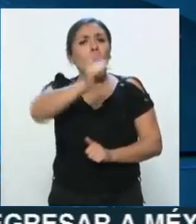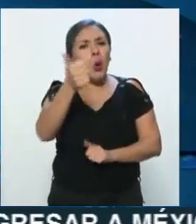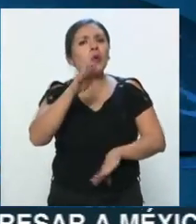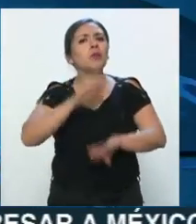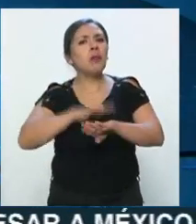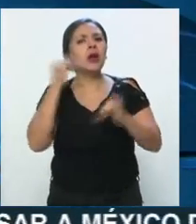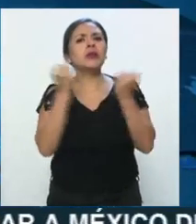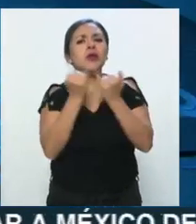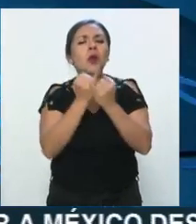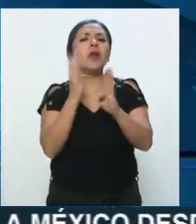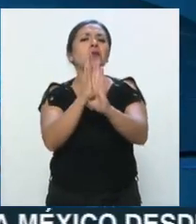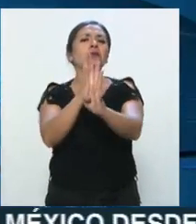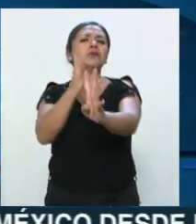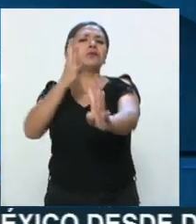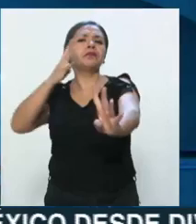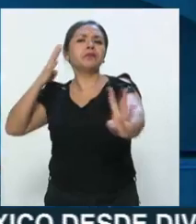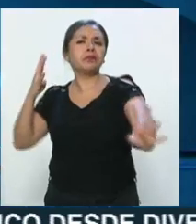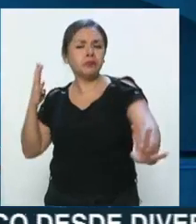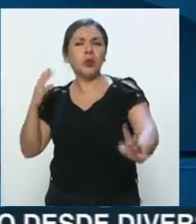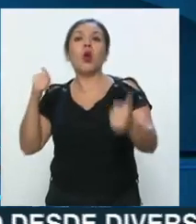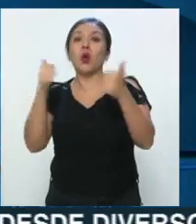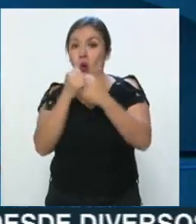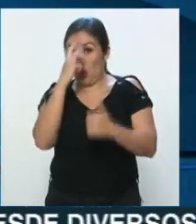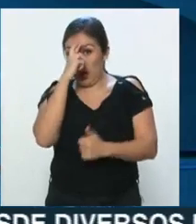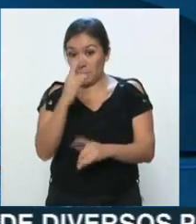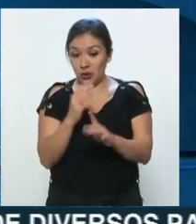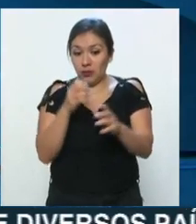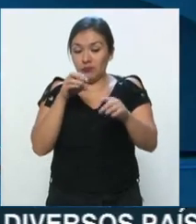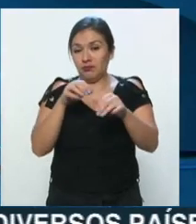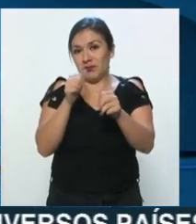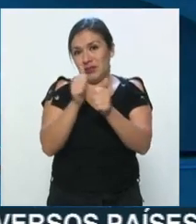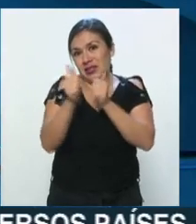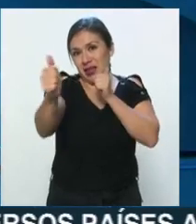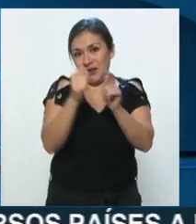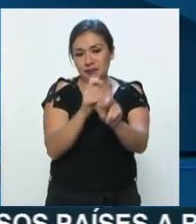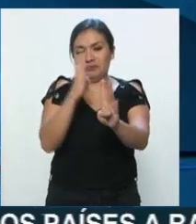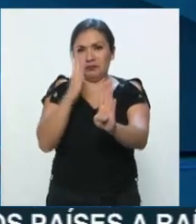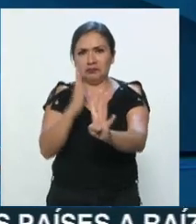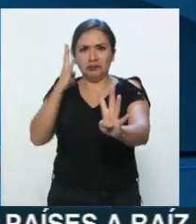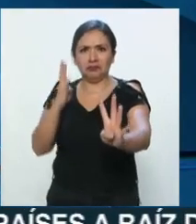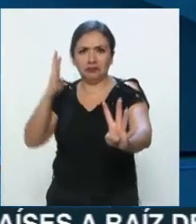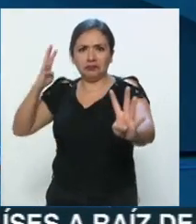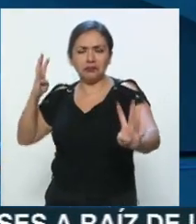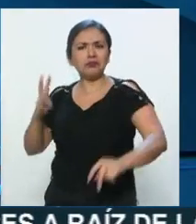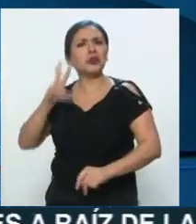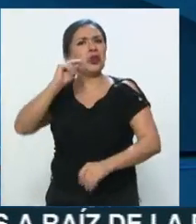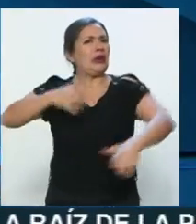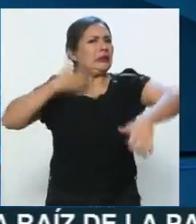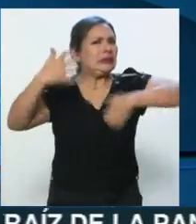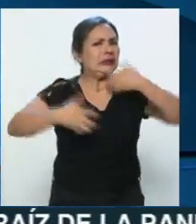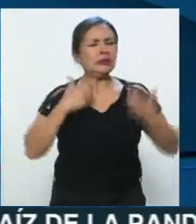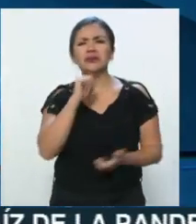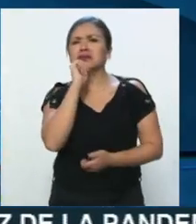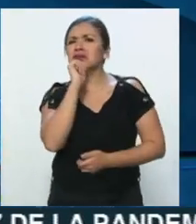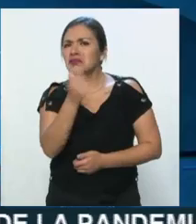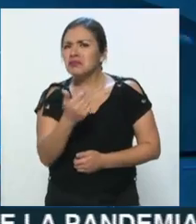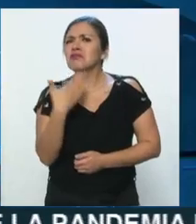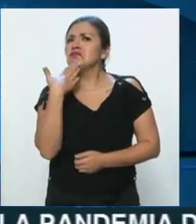también la fila, guardando la distancia correcta, y no se desesperaron, fue una